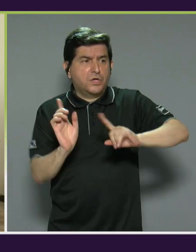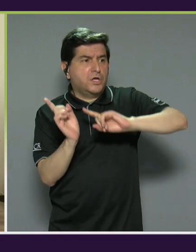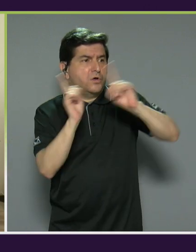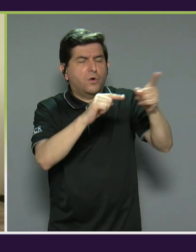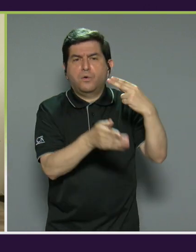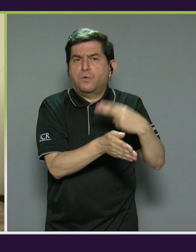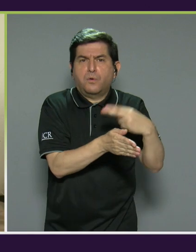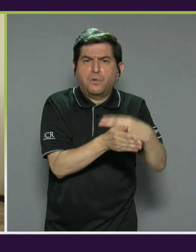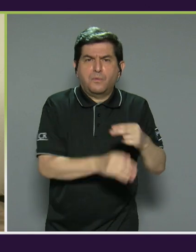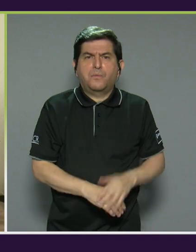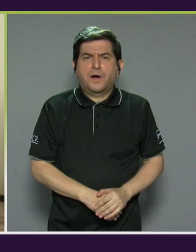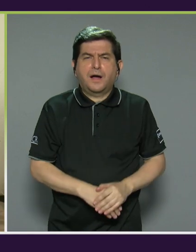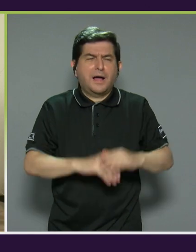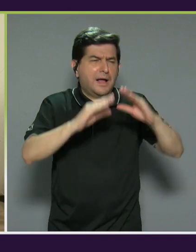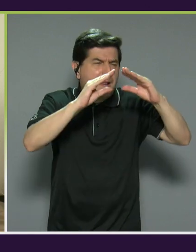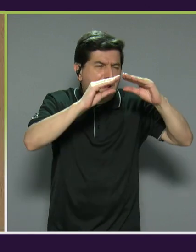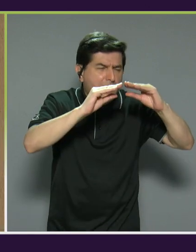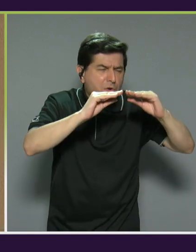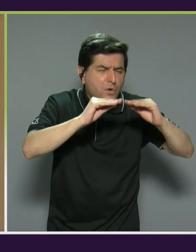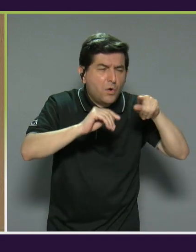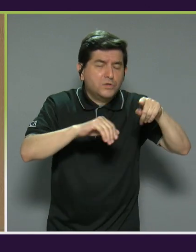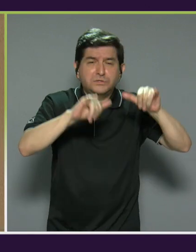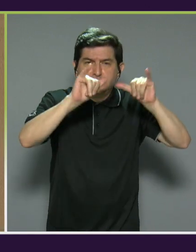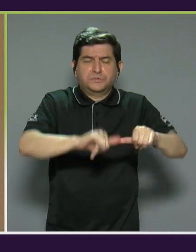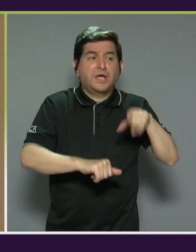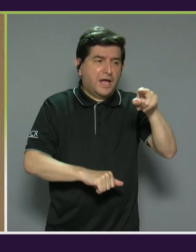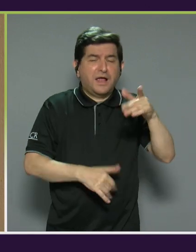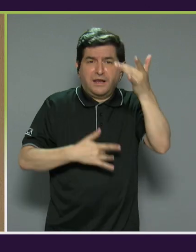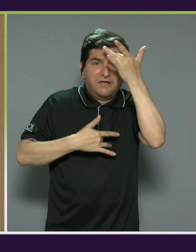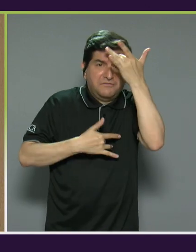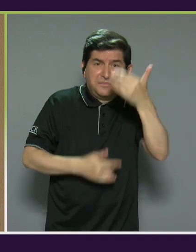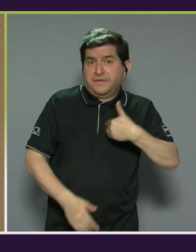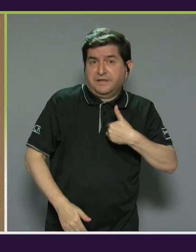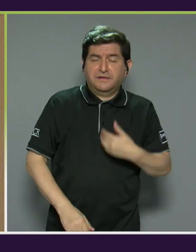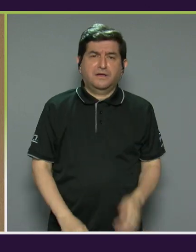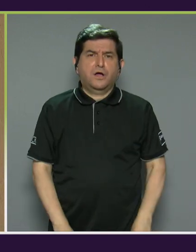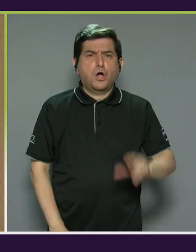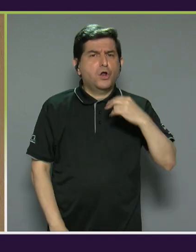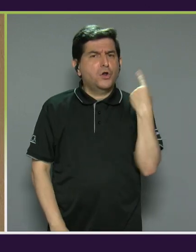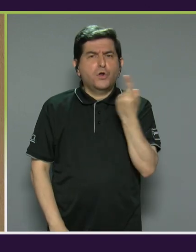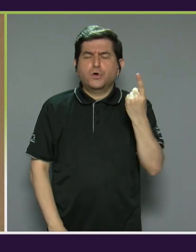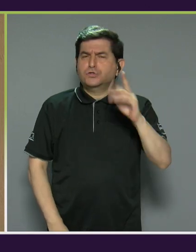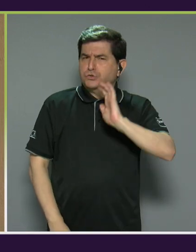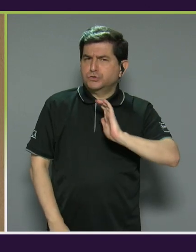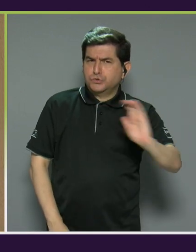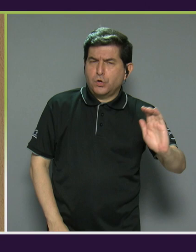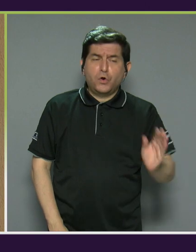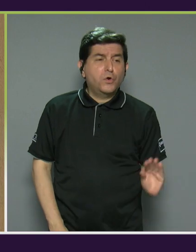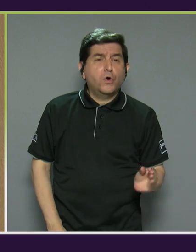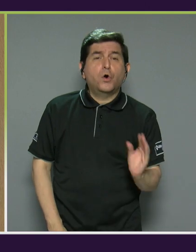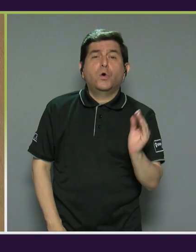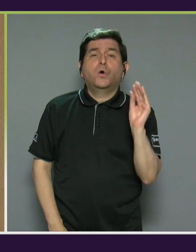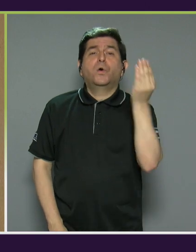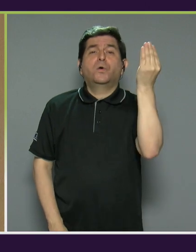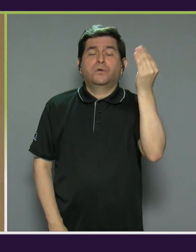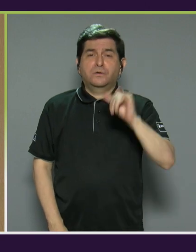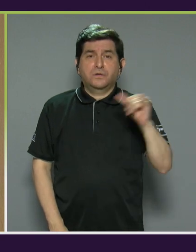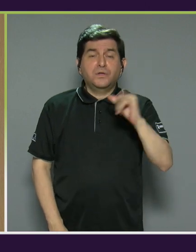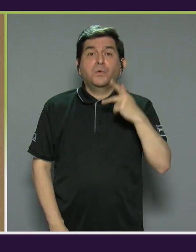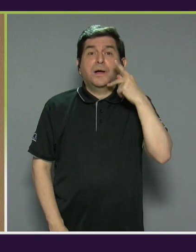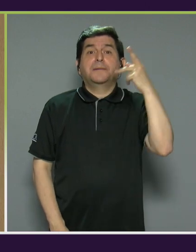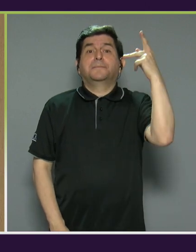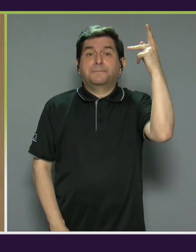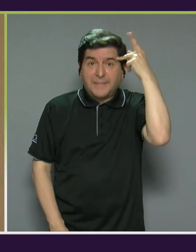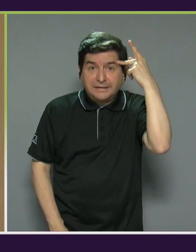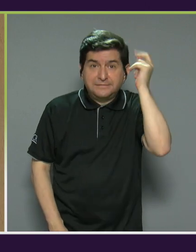un hospital y pasar una noche entera en vela porque él está enfermo. Y no solo niños, son adolescentes y son los mismos padres